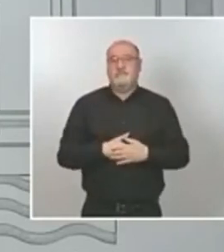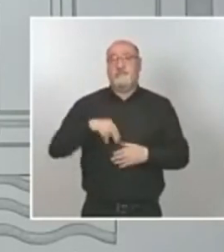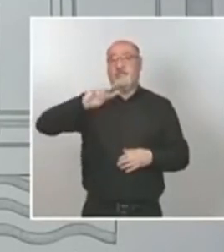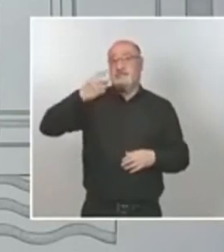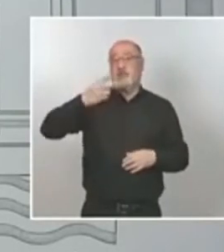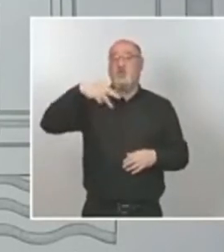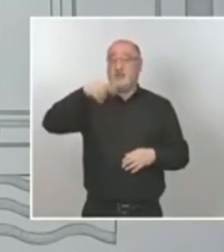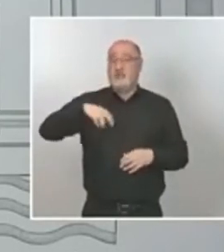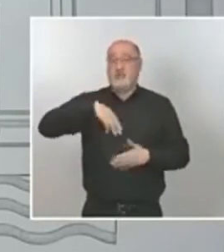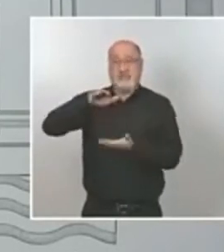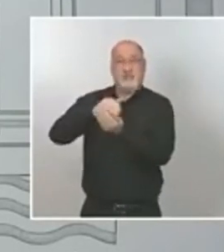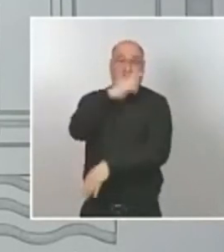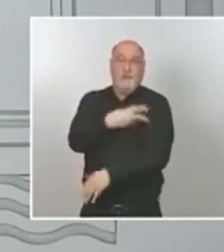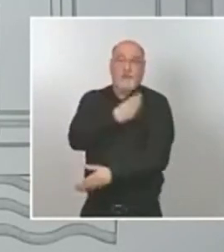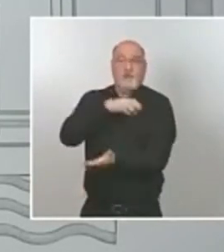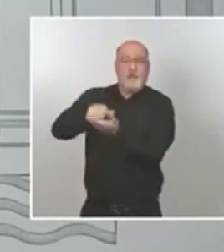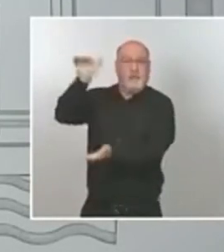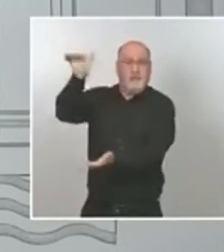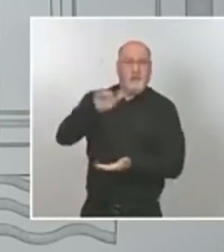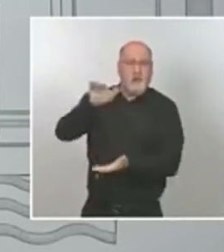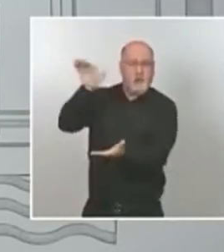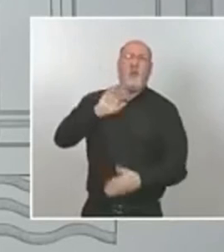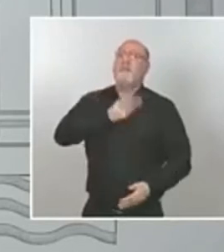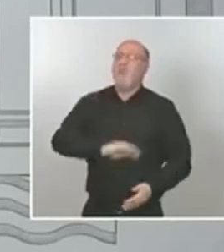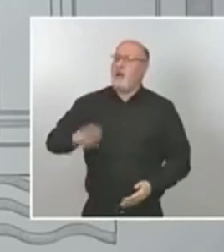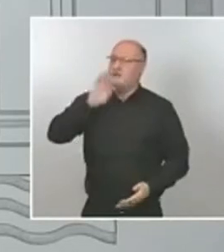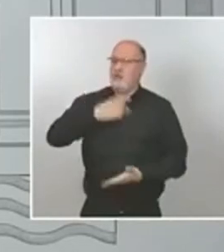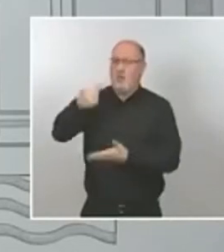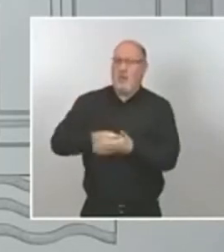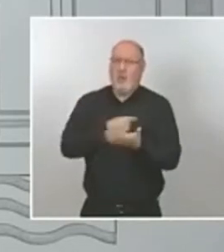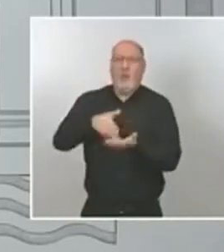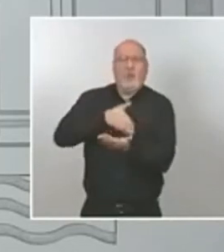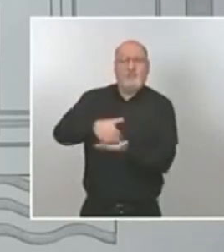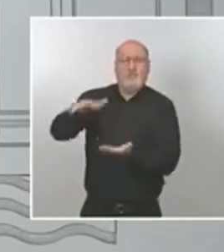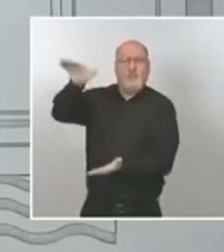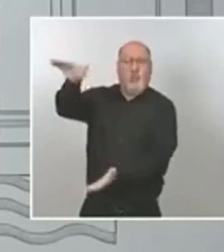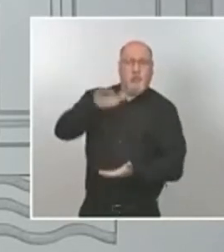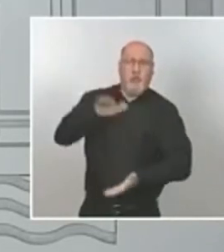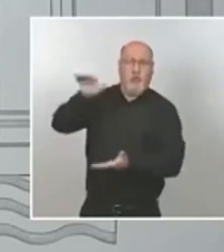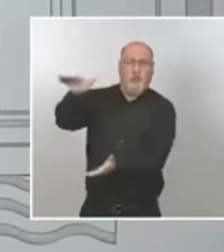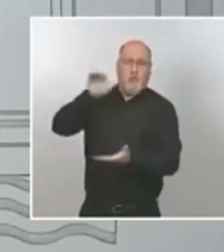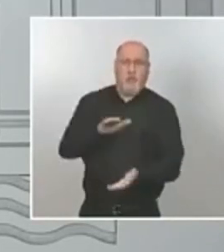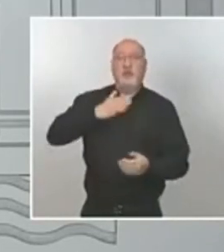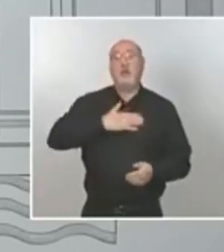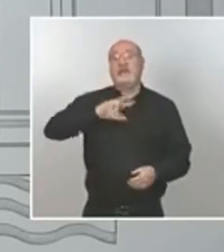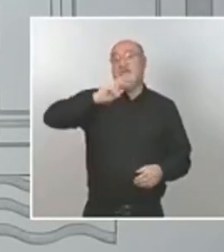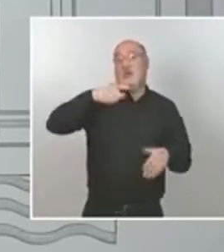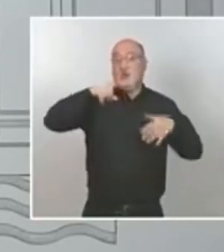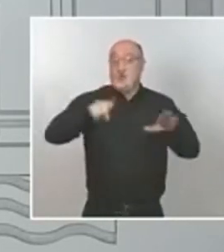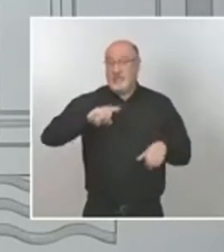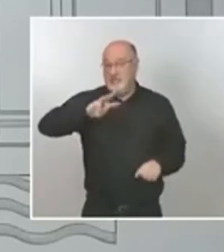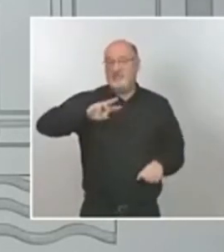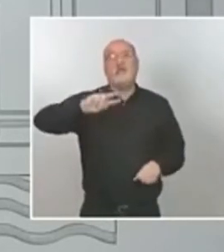vacunas van a ser muy importantes va haber un escalado un escalado importante entre el segundo trimestre y el primer trimestre